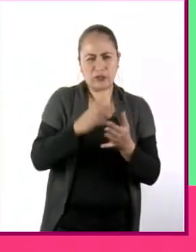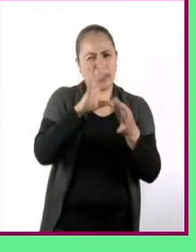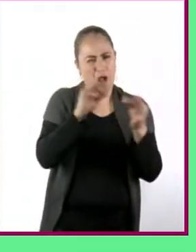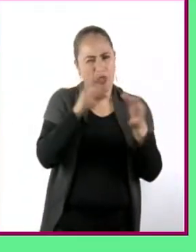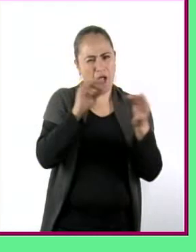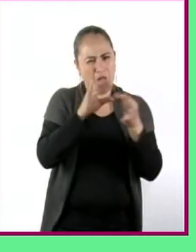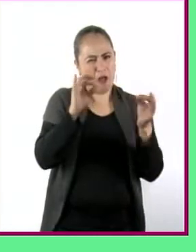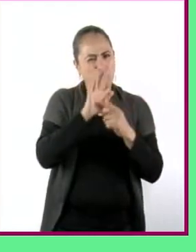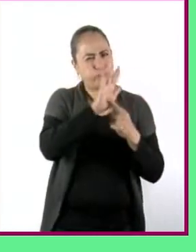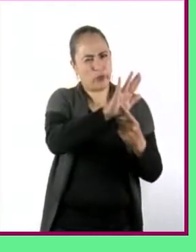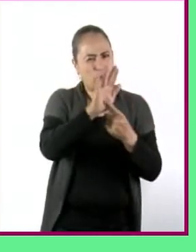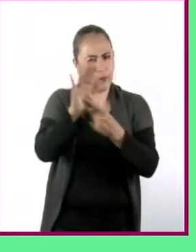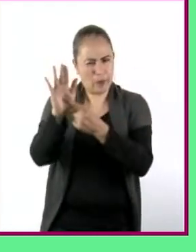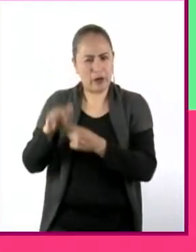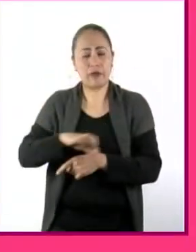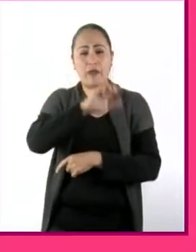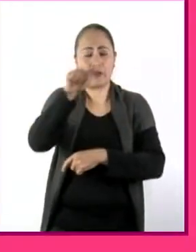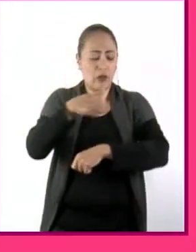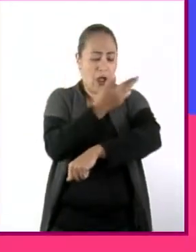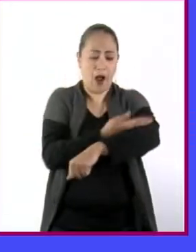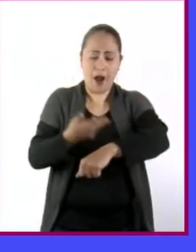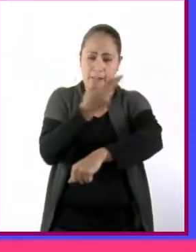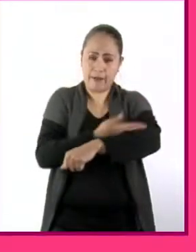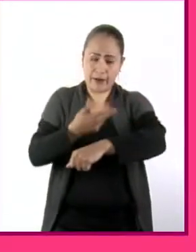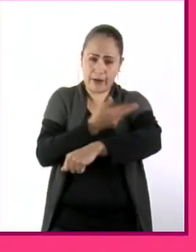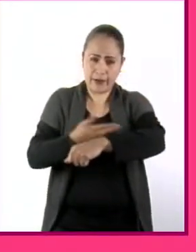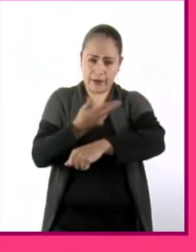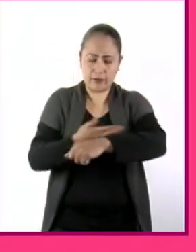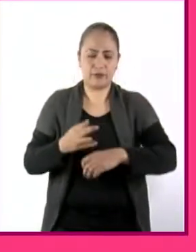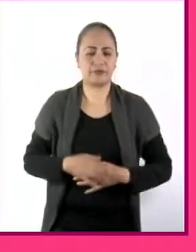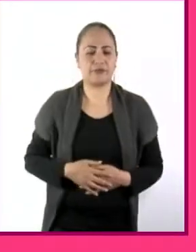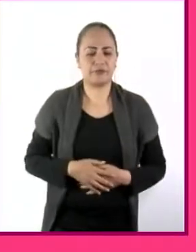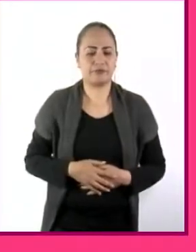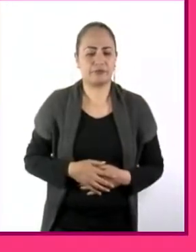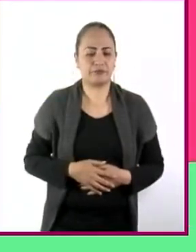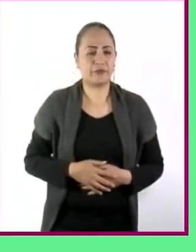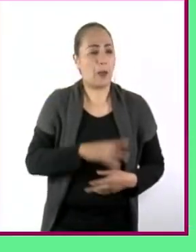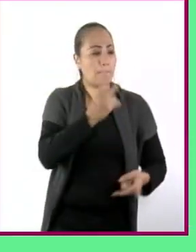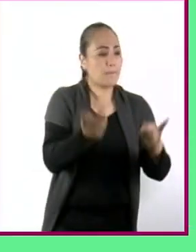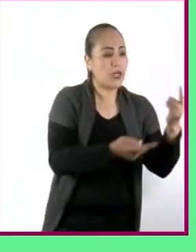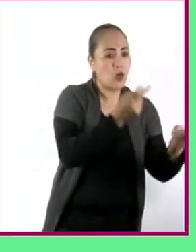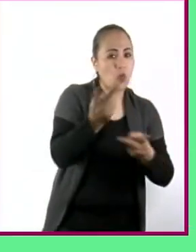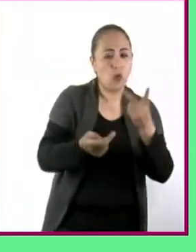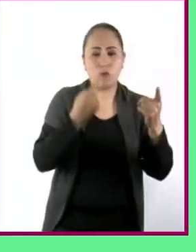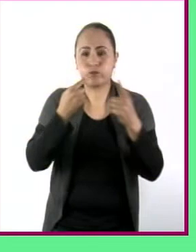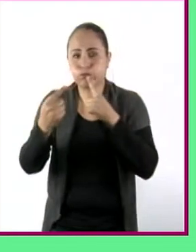encontrar soluciones, negociar y lograr consensos,